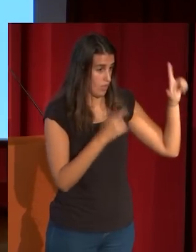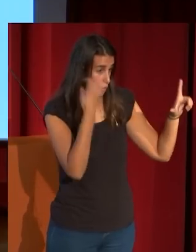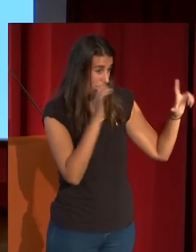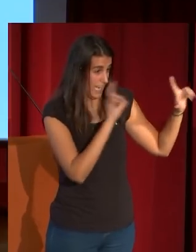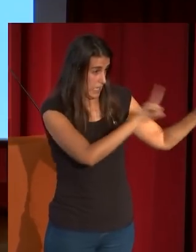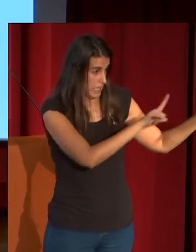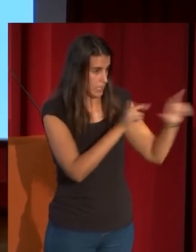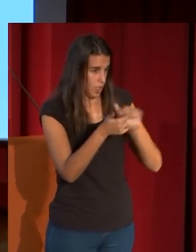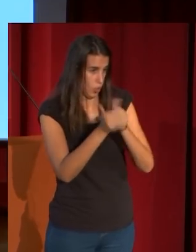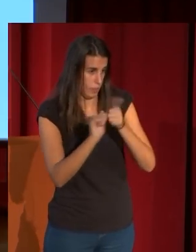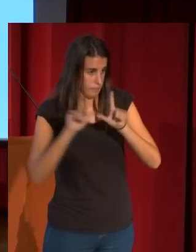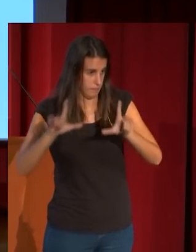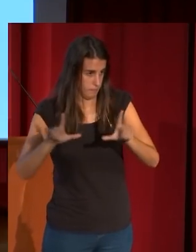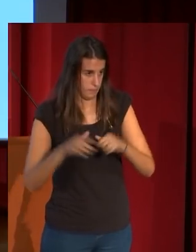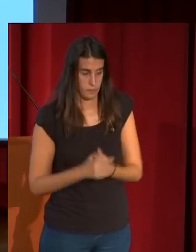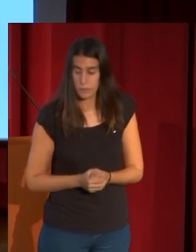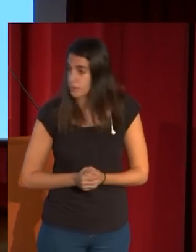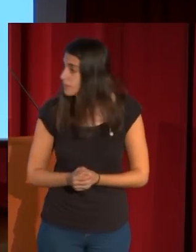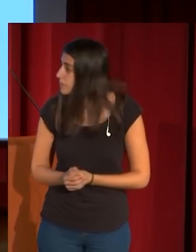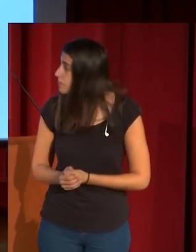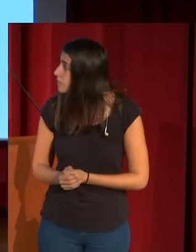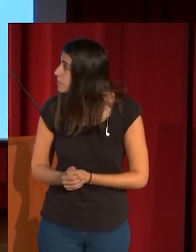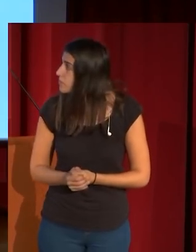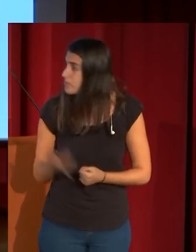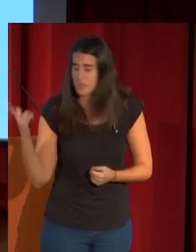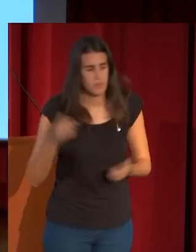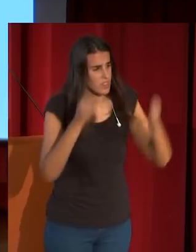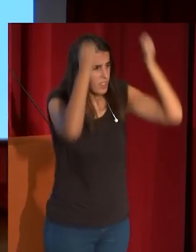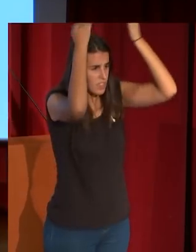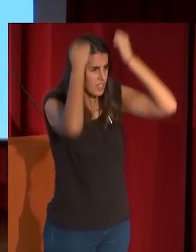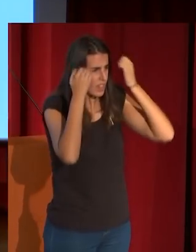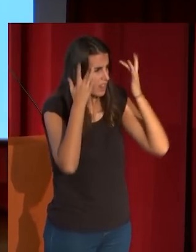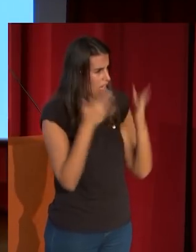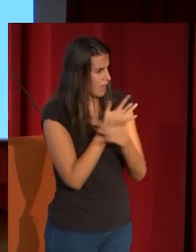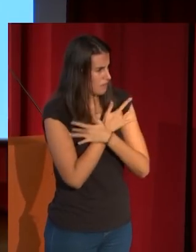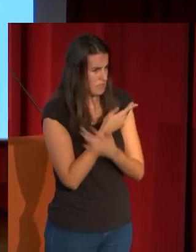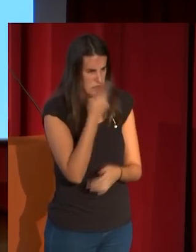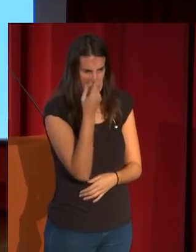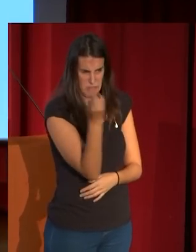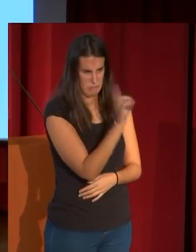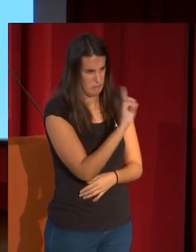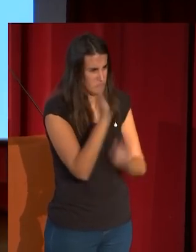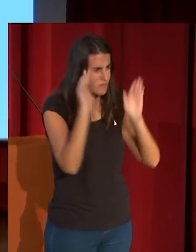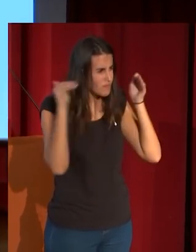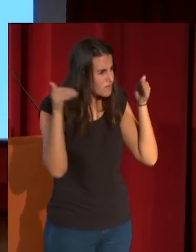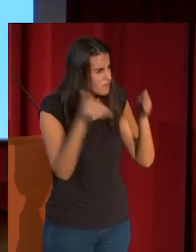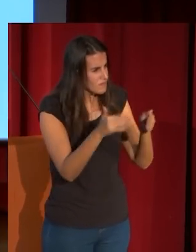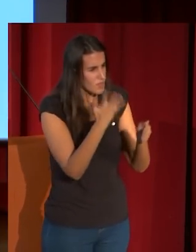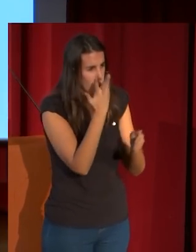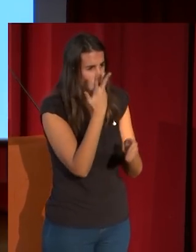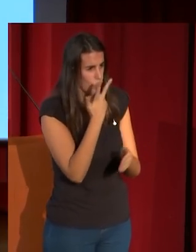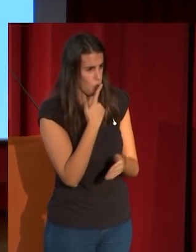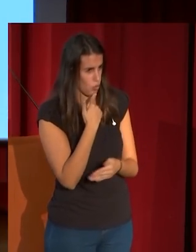pueden ver, de la coronación de la Virgen, no le interesa la monumentalidad de las grandes figuras, sino que le interesa el colorido,